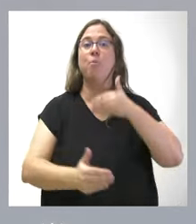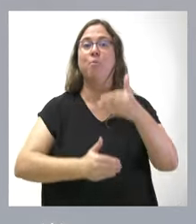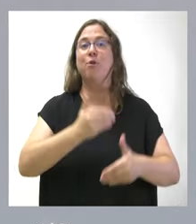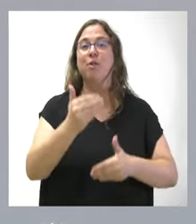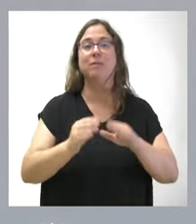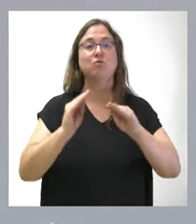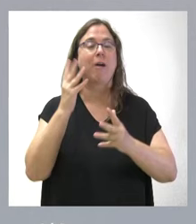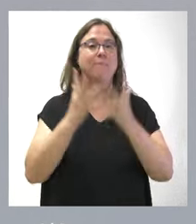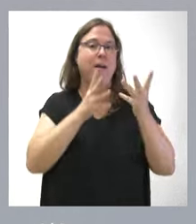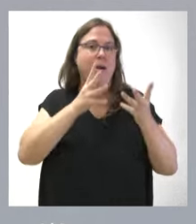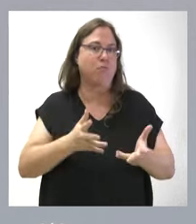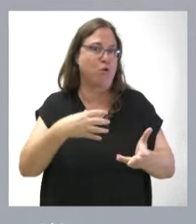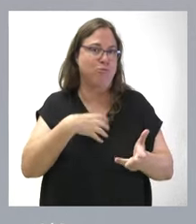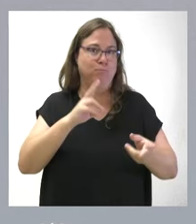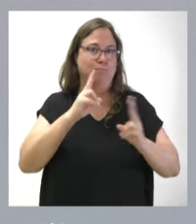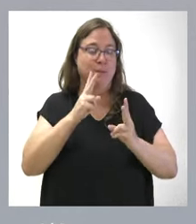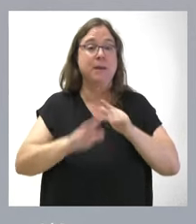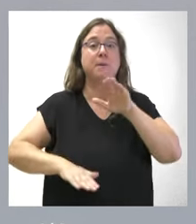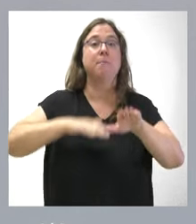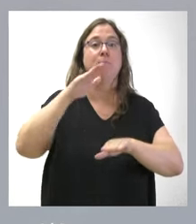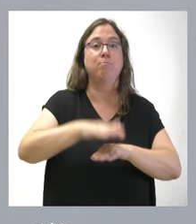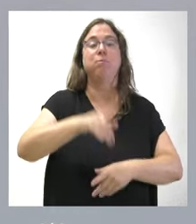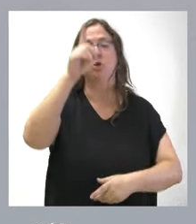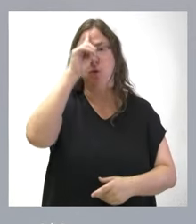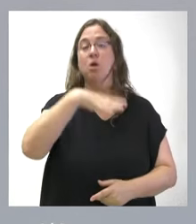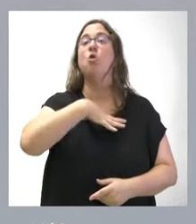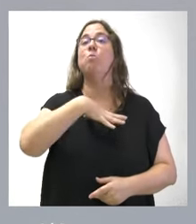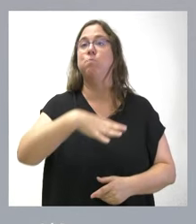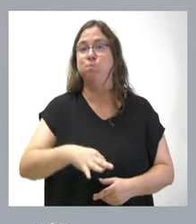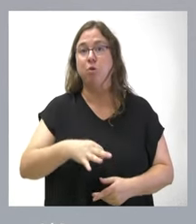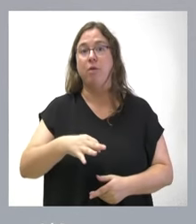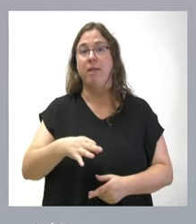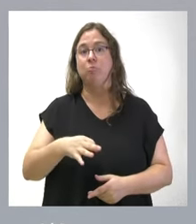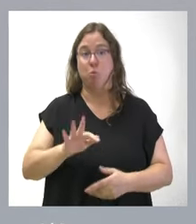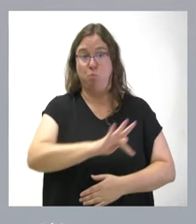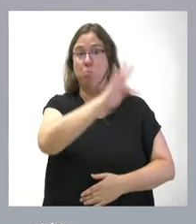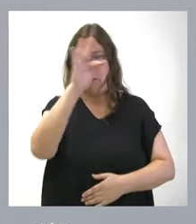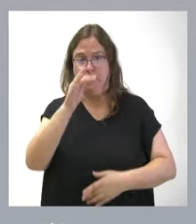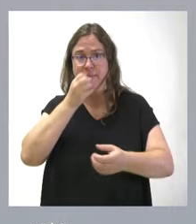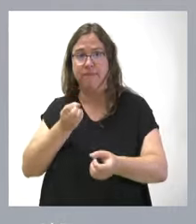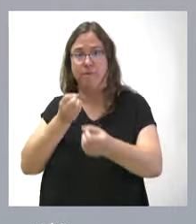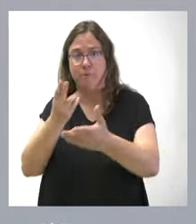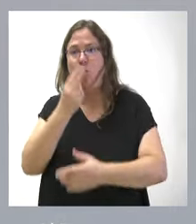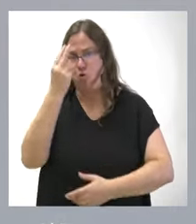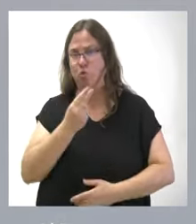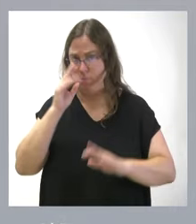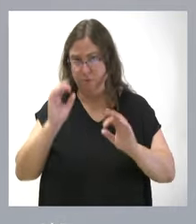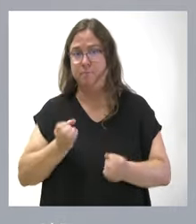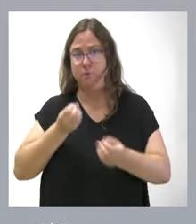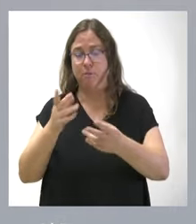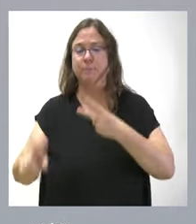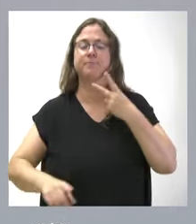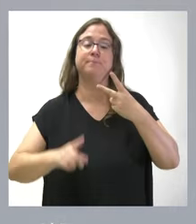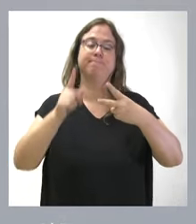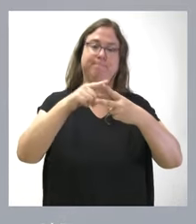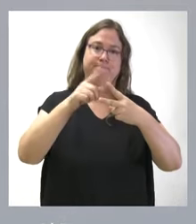actual y cuál ha sido el último paso, pero sí le podremos informar a lo largo de la mañana en el compromiso al respecto. En materia